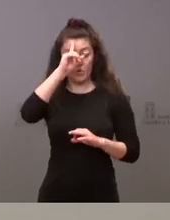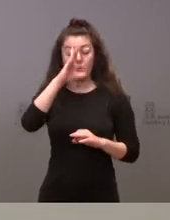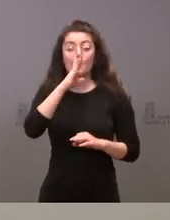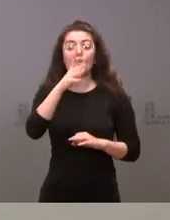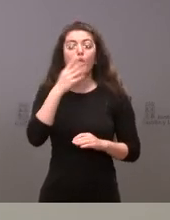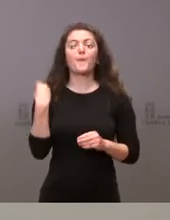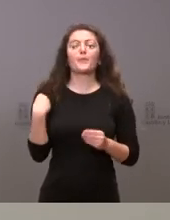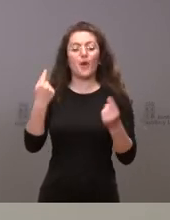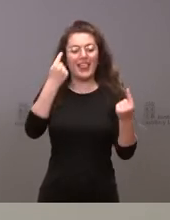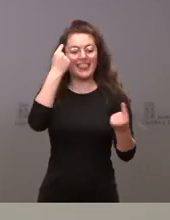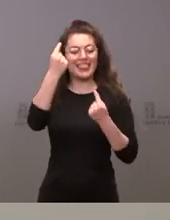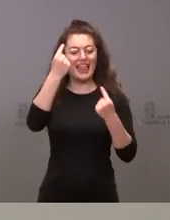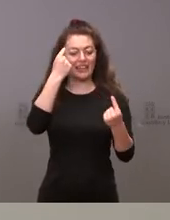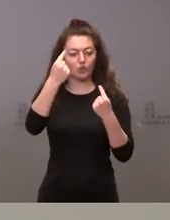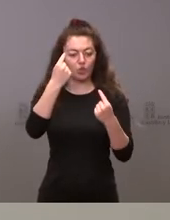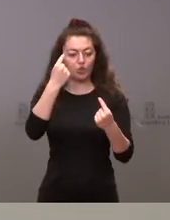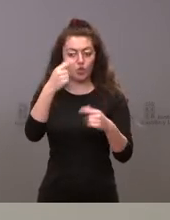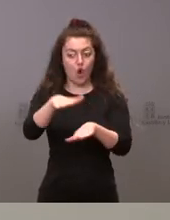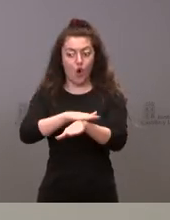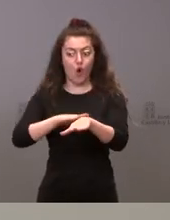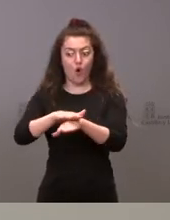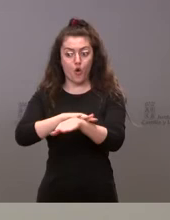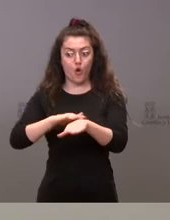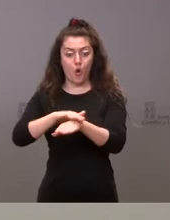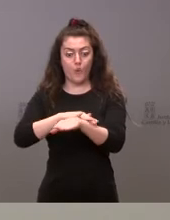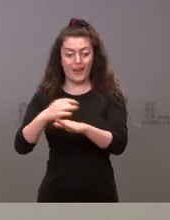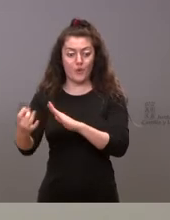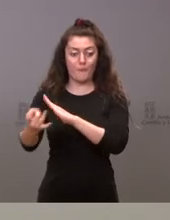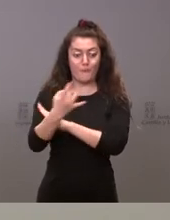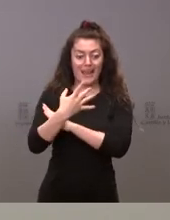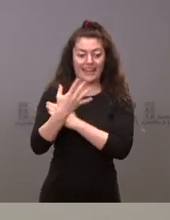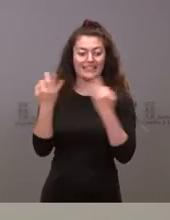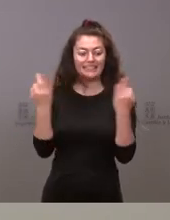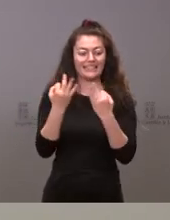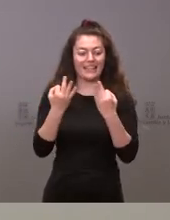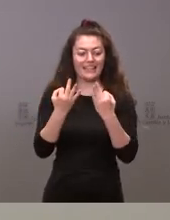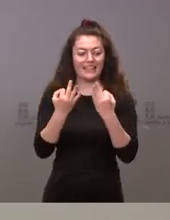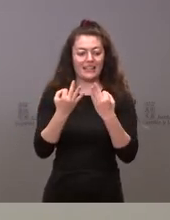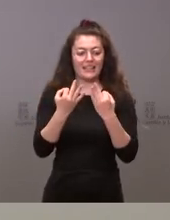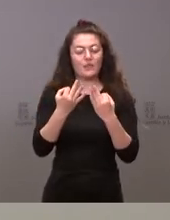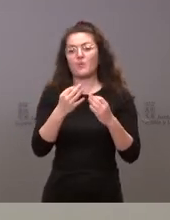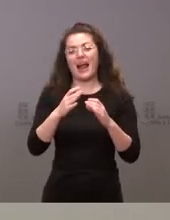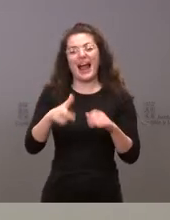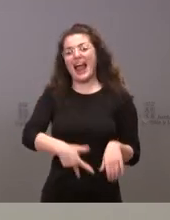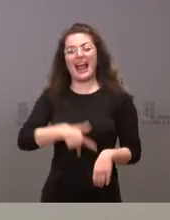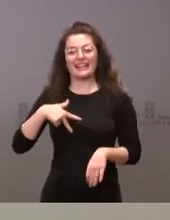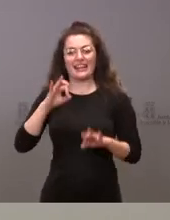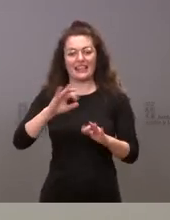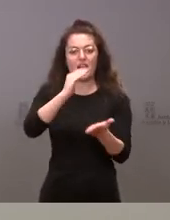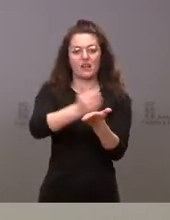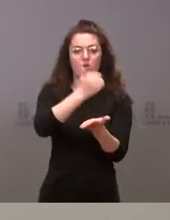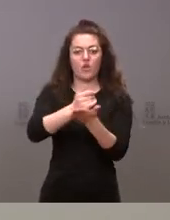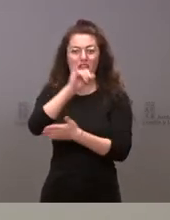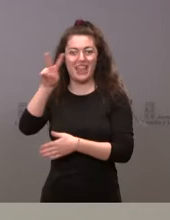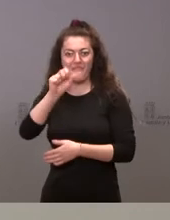se nos envían por parte del gobierno cuando hacen las liquidaciones son datos globales de recaudación de IVA y no por cada uno